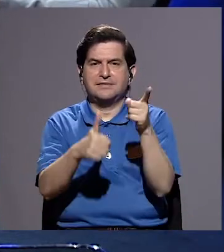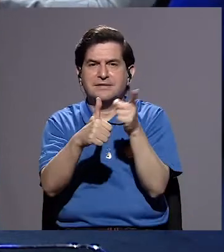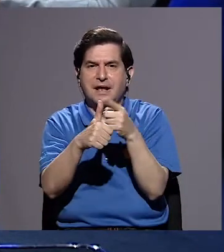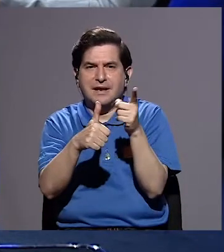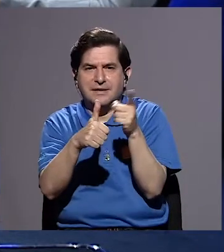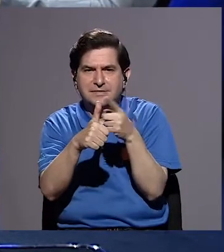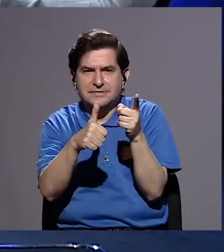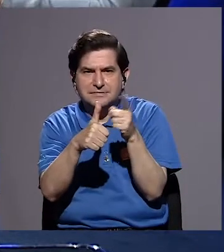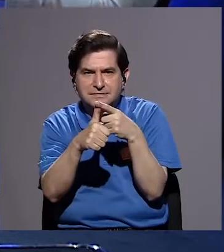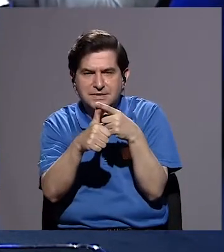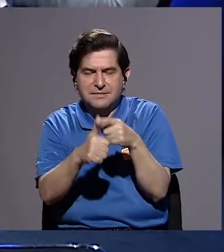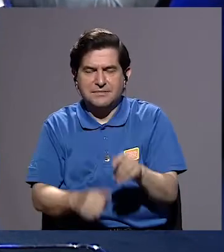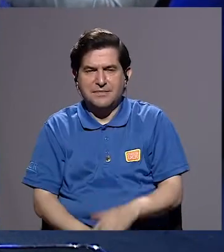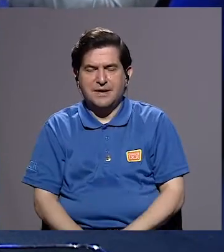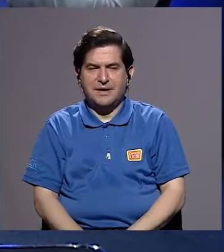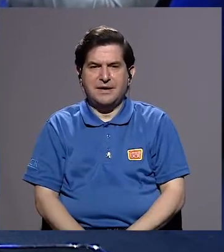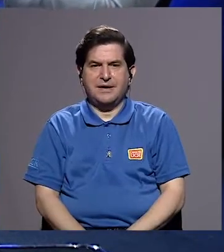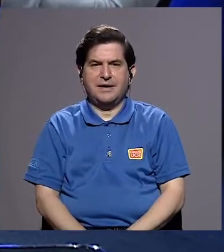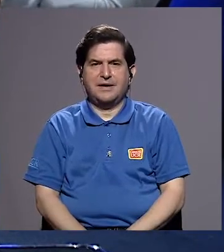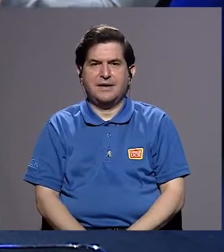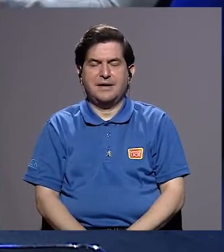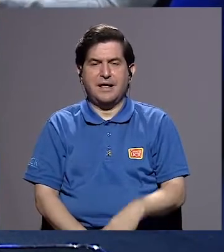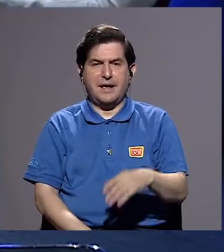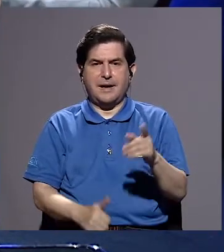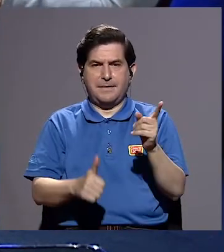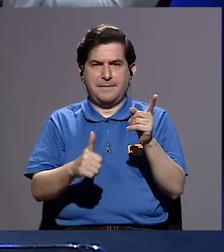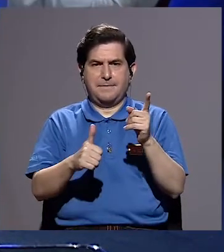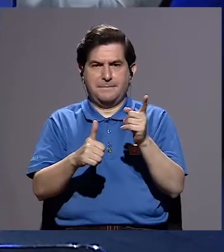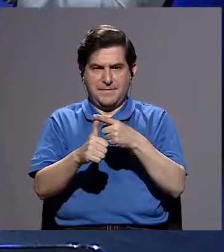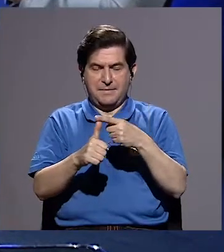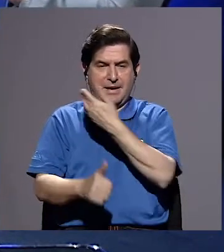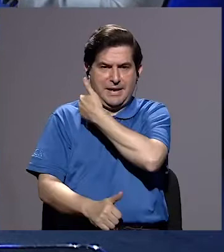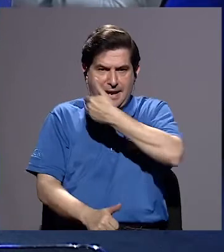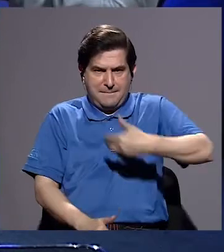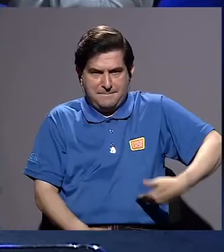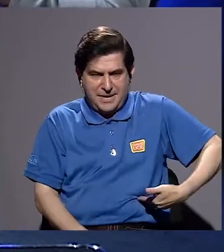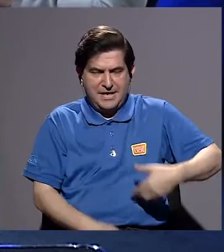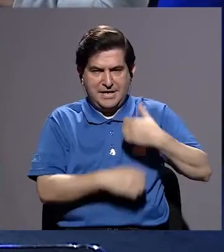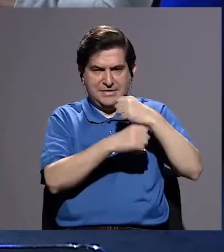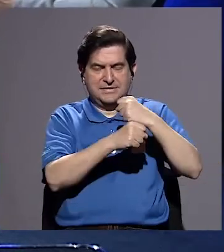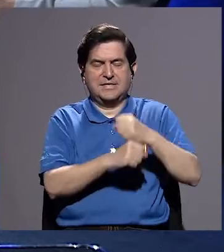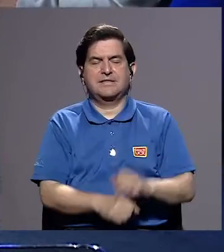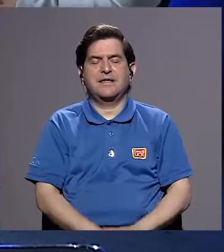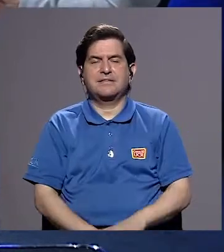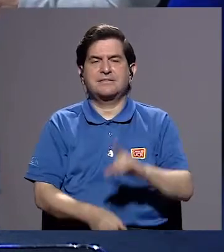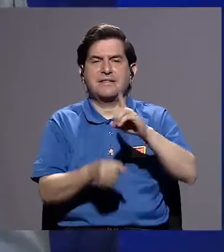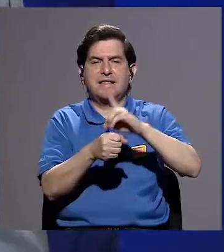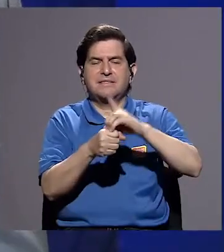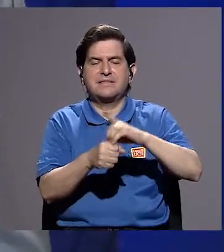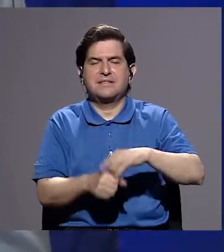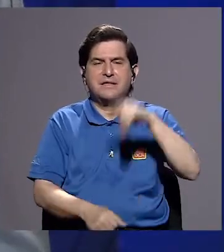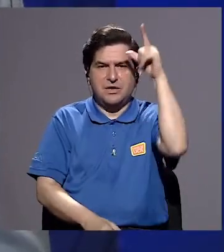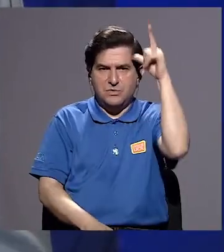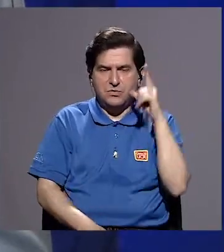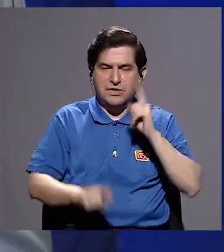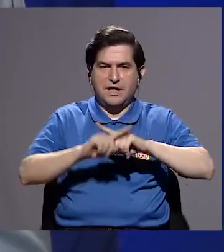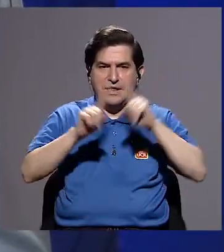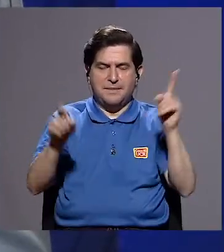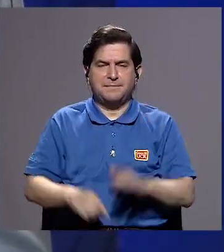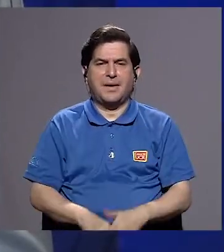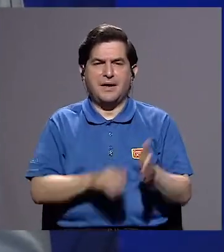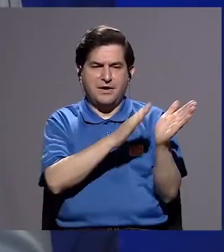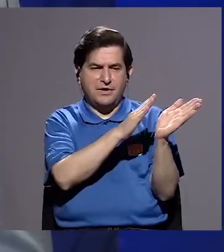primeras regidoras, presidenta municipal en Limón, diputada por Limón, pero tuvo su